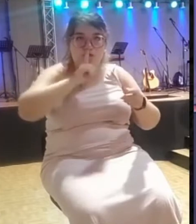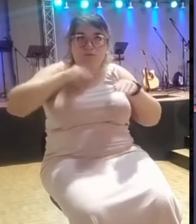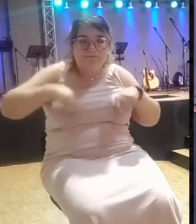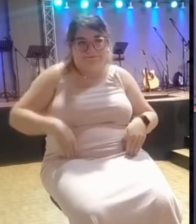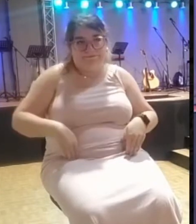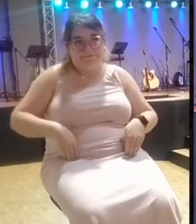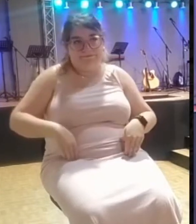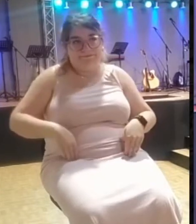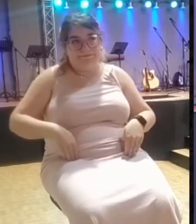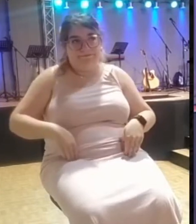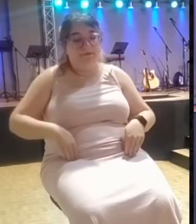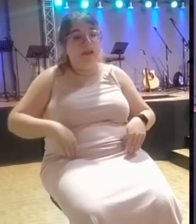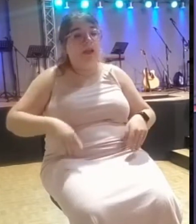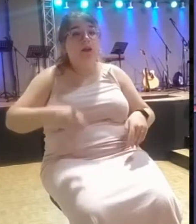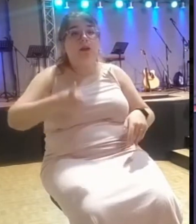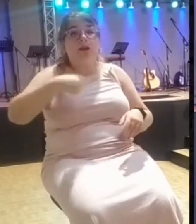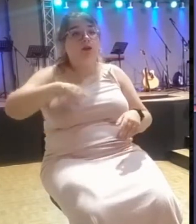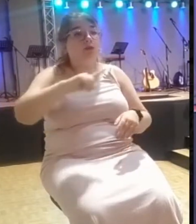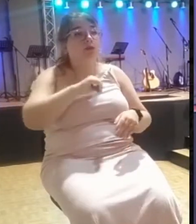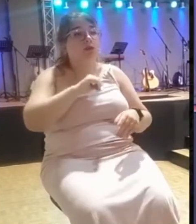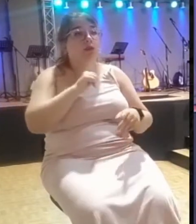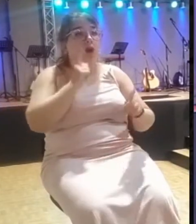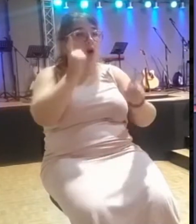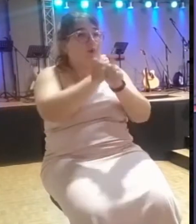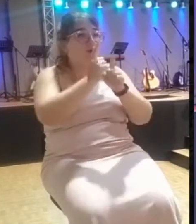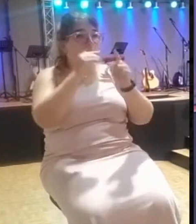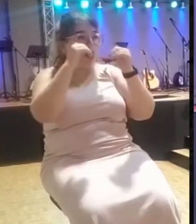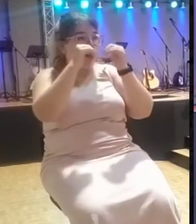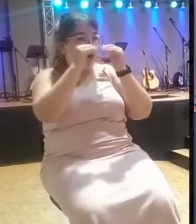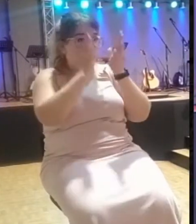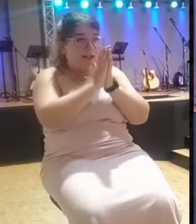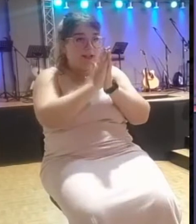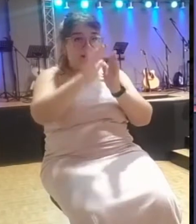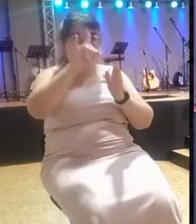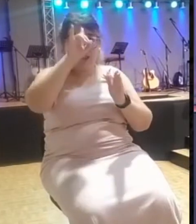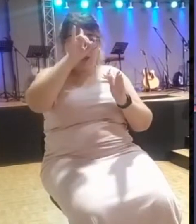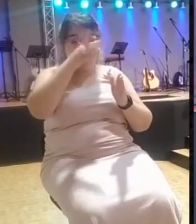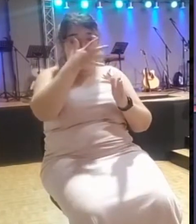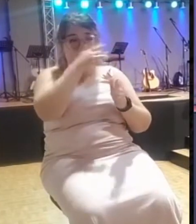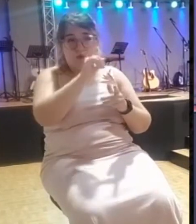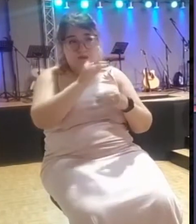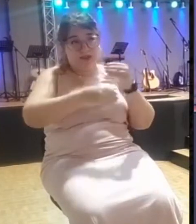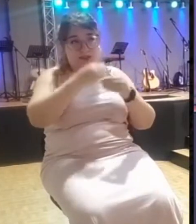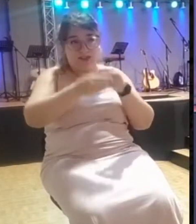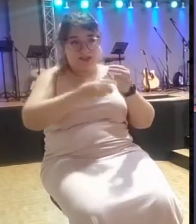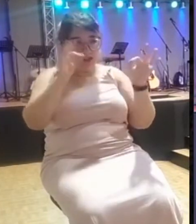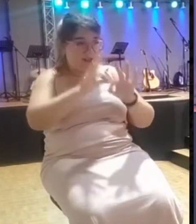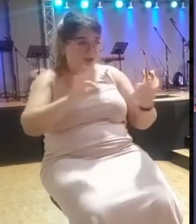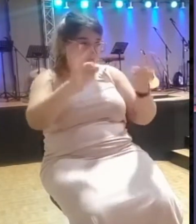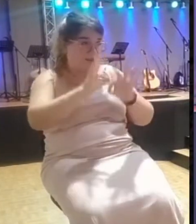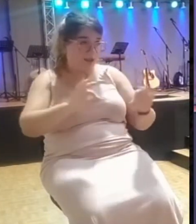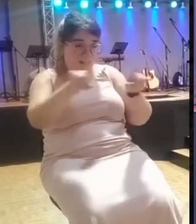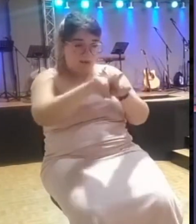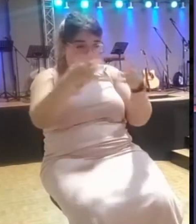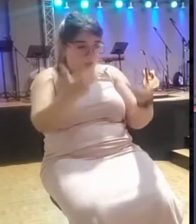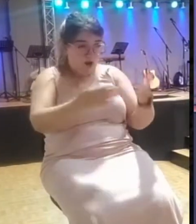Pero, ¿sabes una cosa? Contra la Iglesia del Señor, el diablo nunca pudo ni tampoco va a poder ahora. Dar un